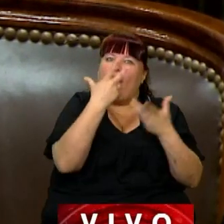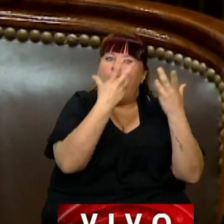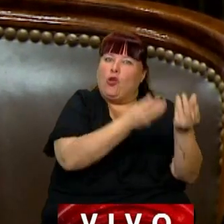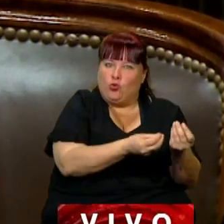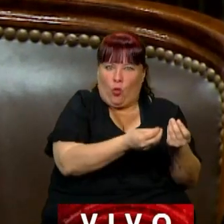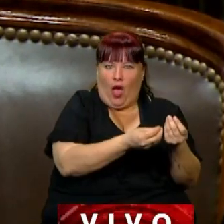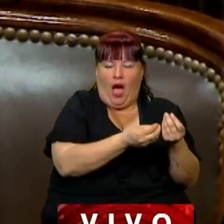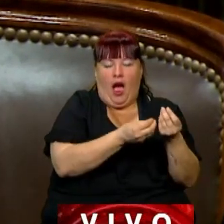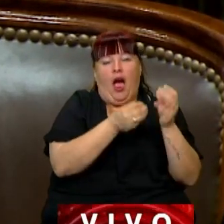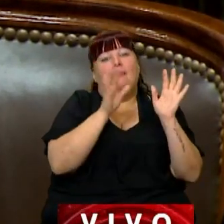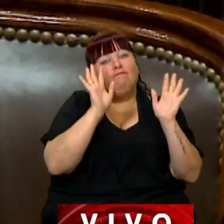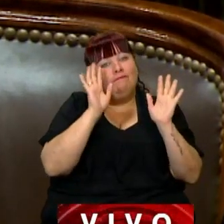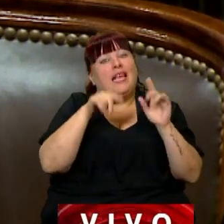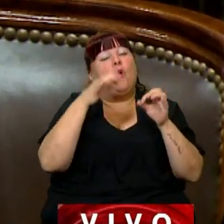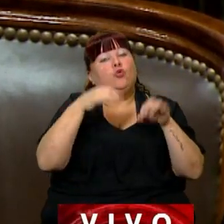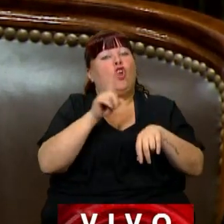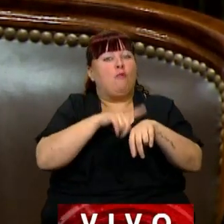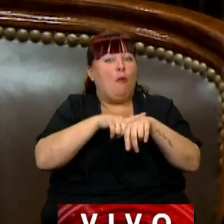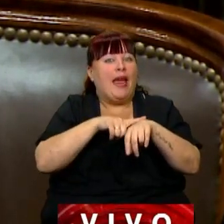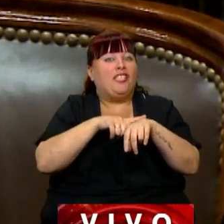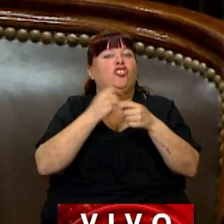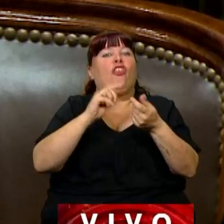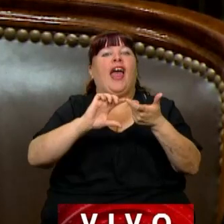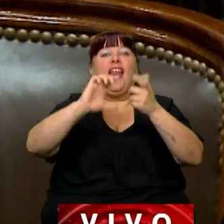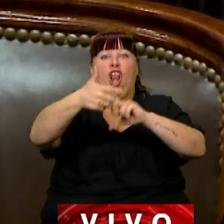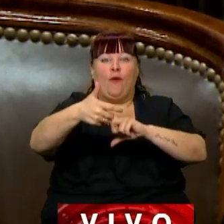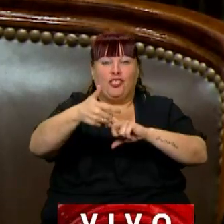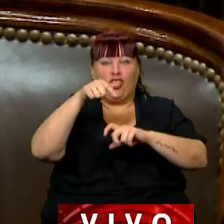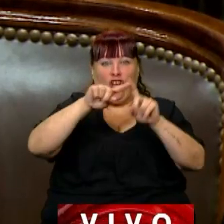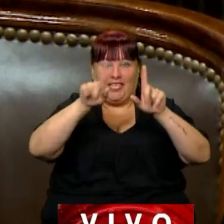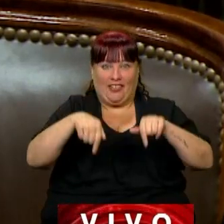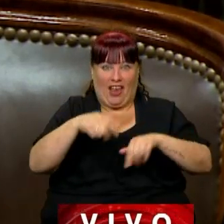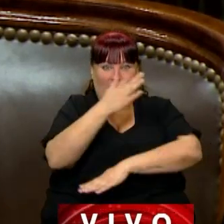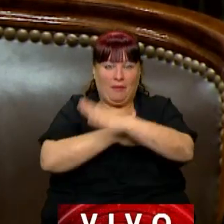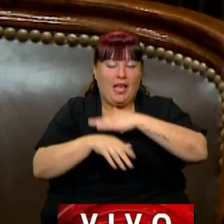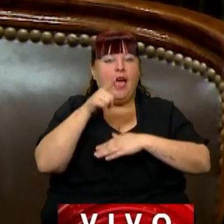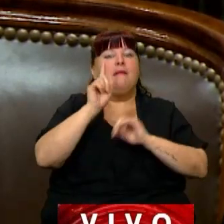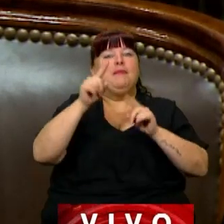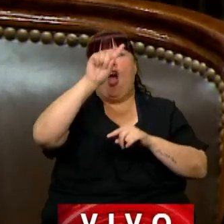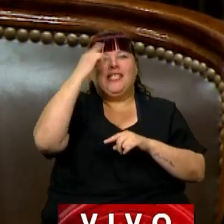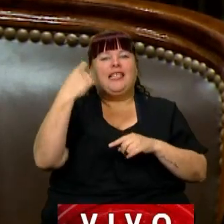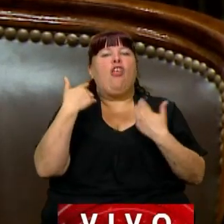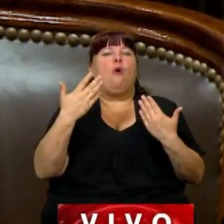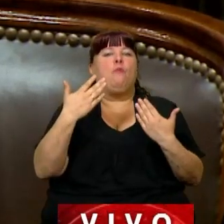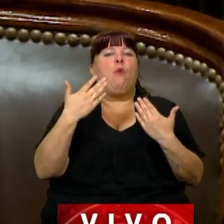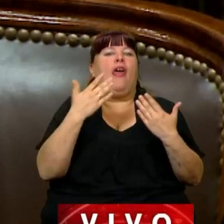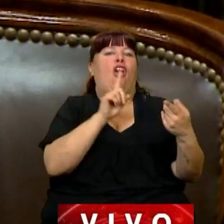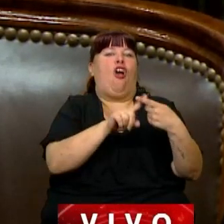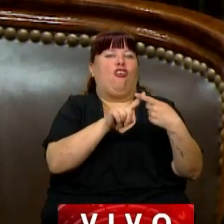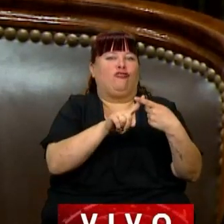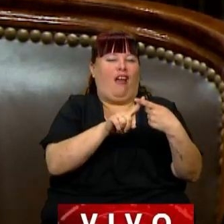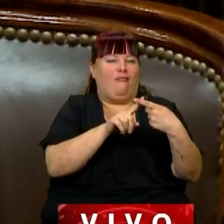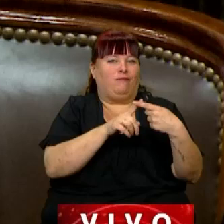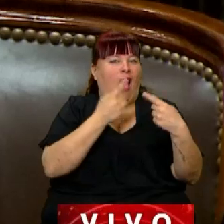y a lo mejor son los momentos a la hora de la renovación de este certificado donde el Estado puede tomar contacto